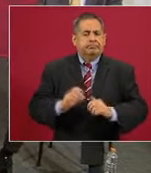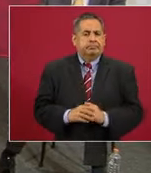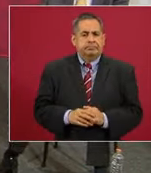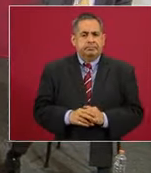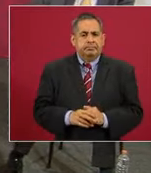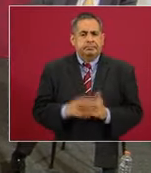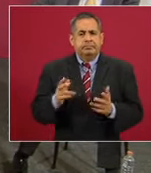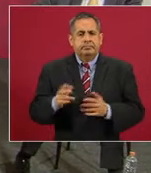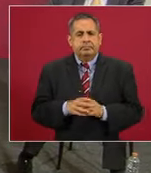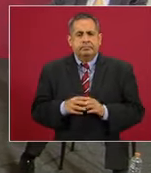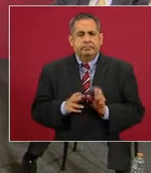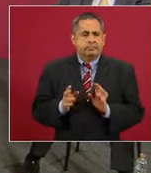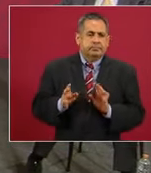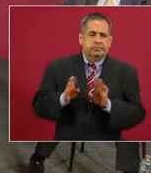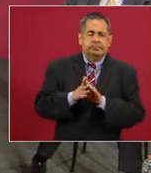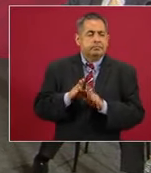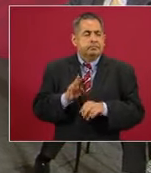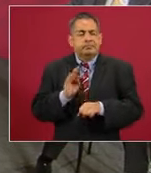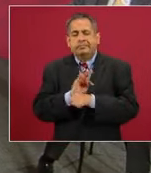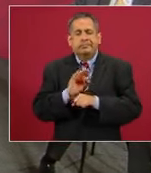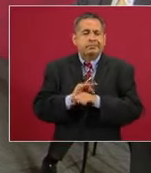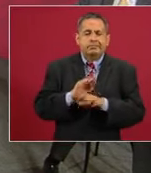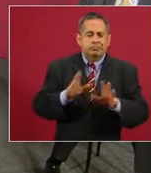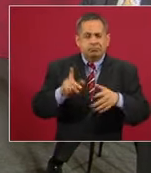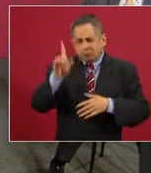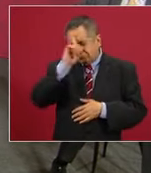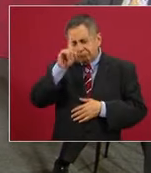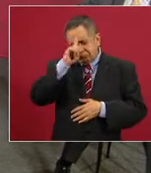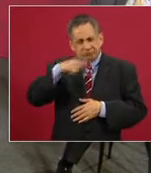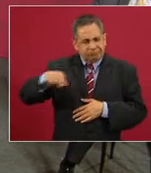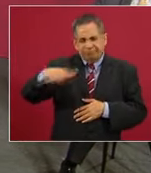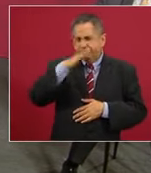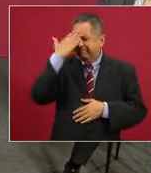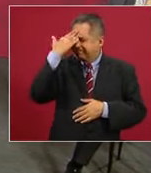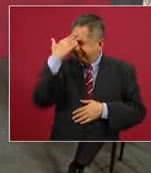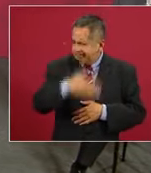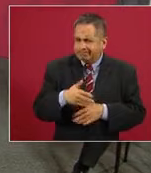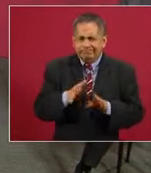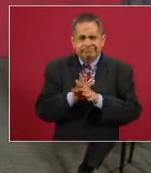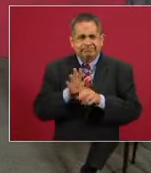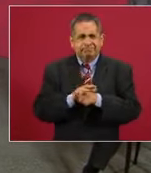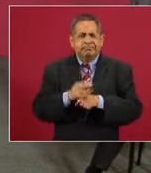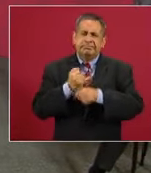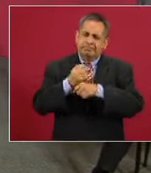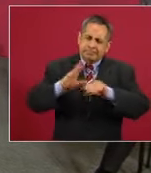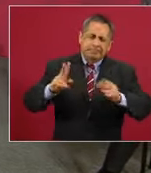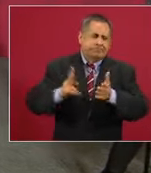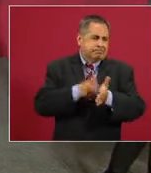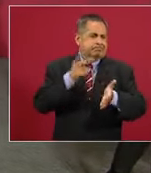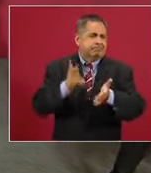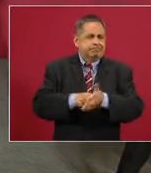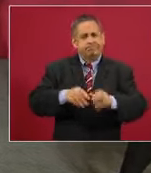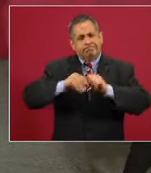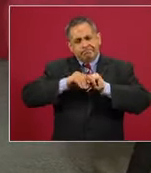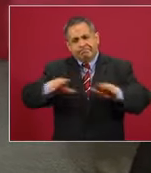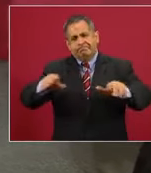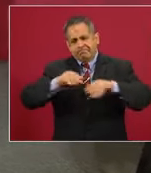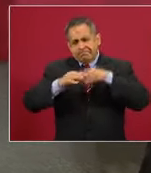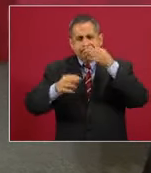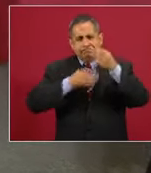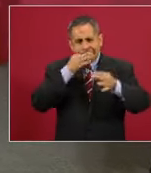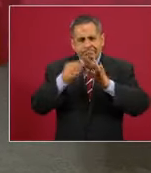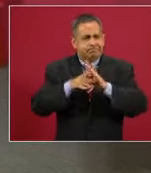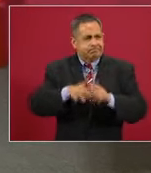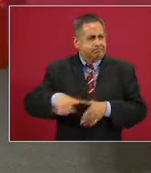Sin tutela, ya se ha informado bastante y hemos